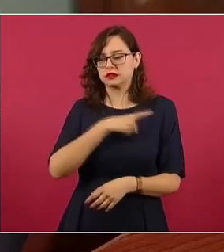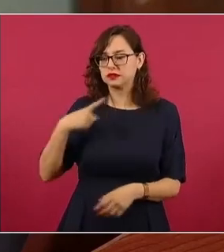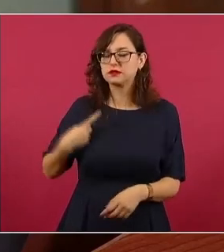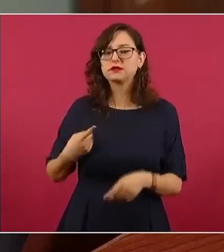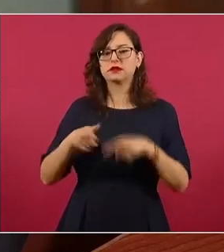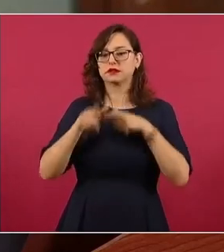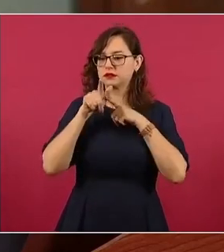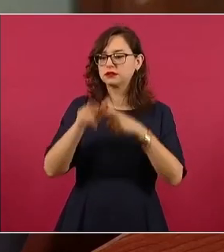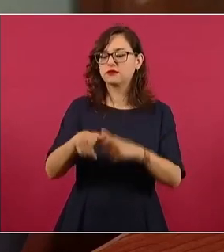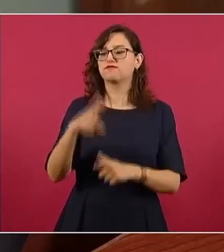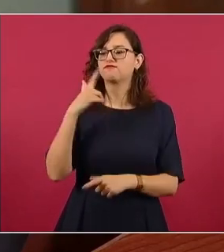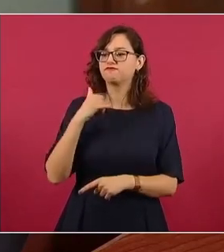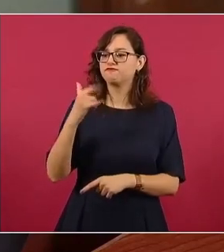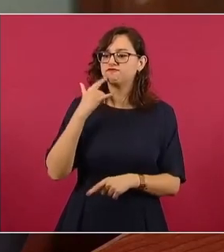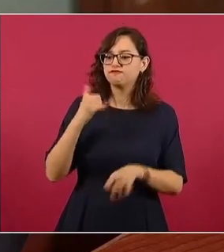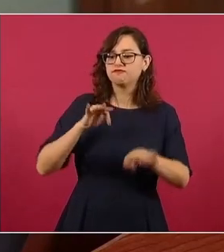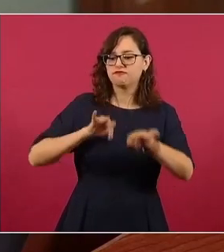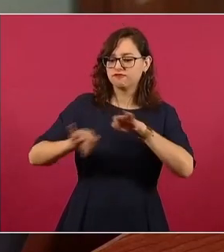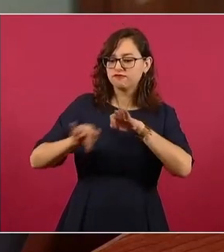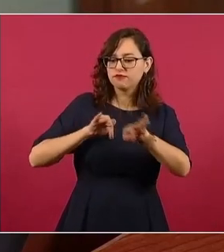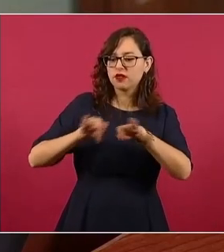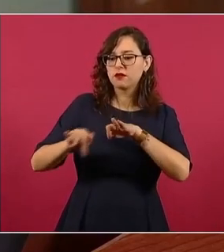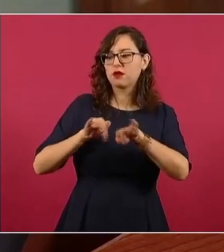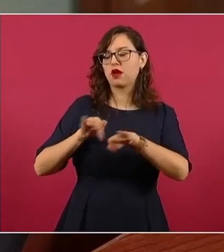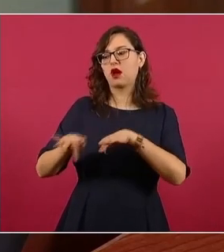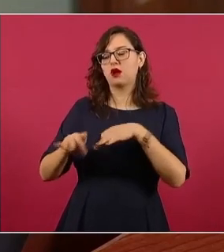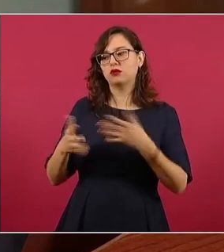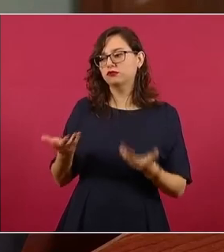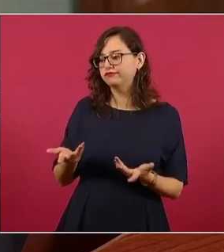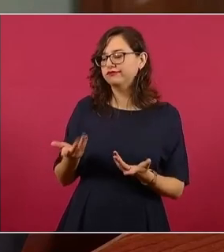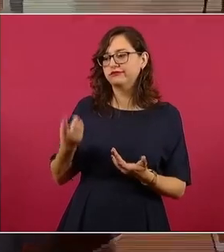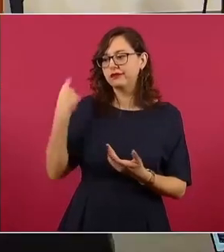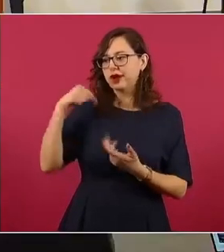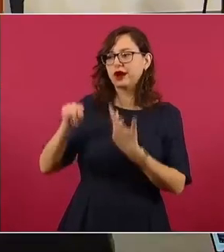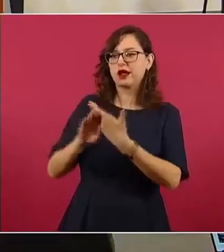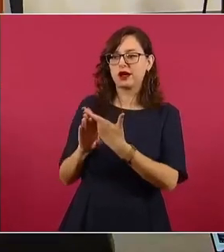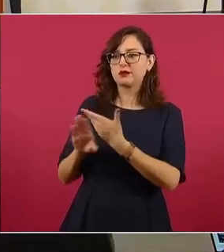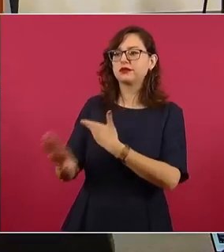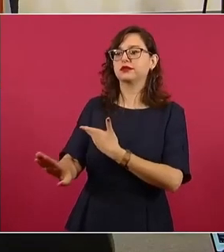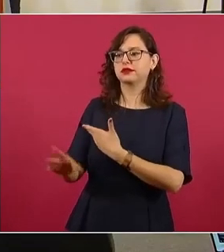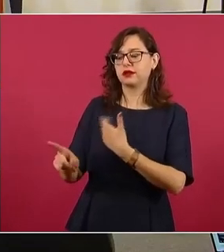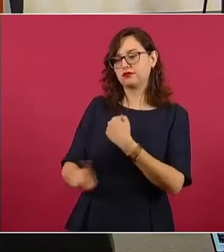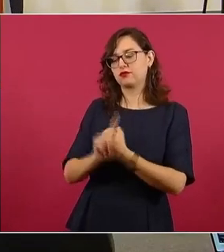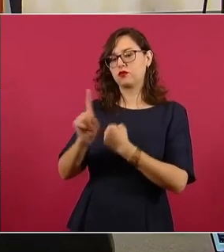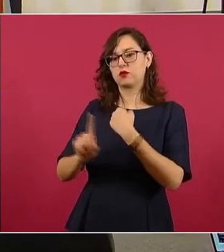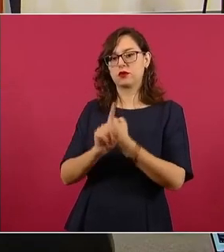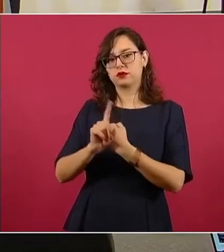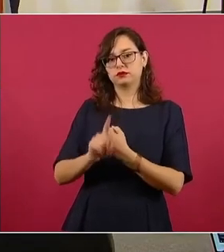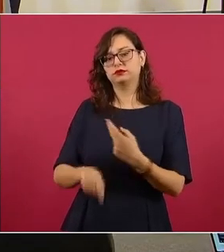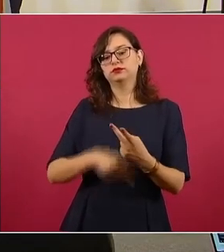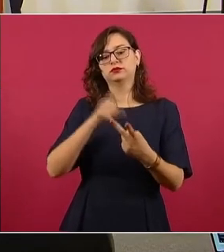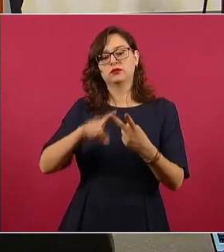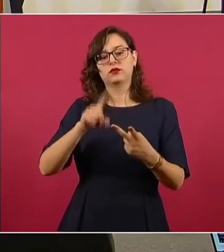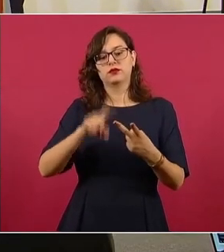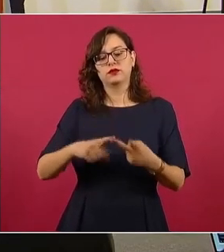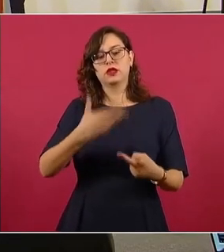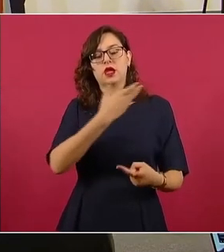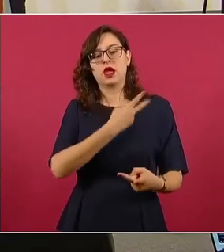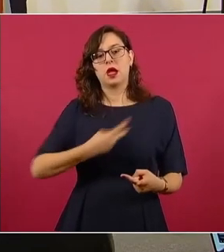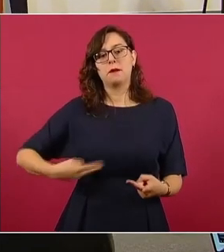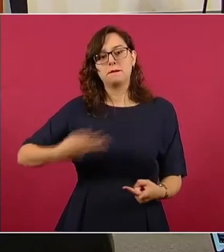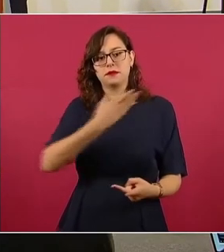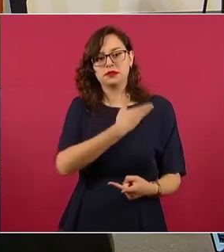intentan entrar a los Estados Unidos evidentemente irregularmente. La vicepresidenta Kamala Harris